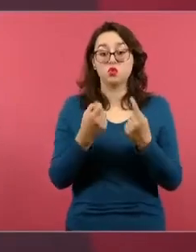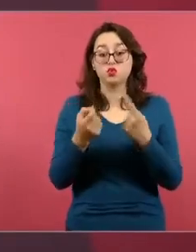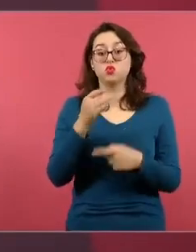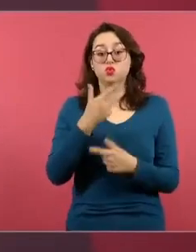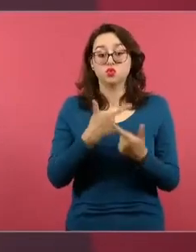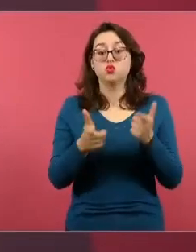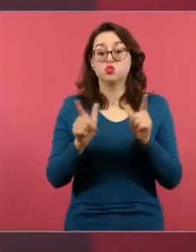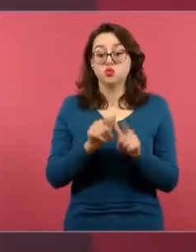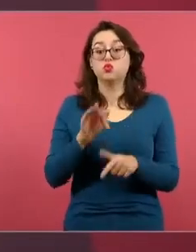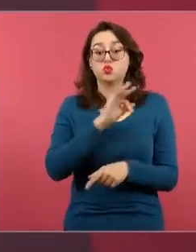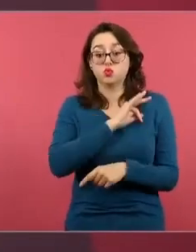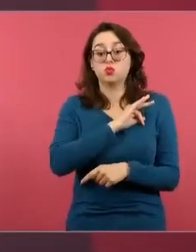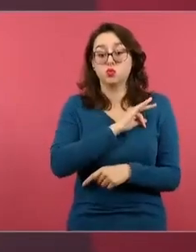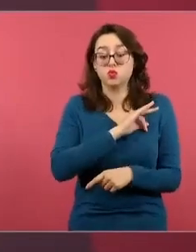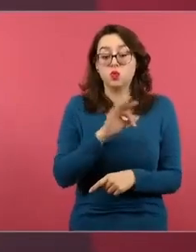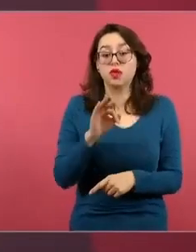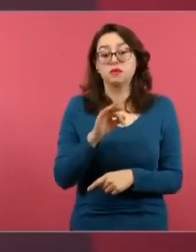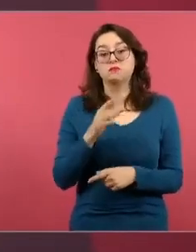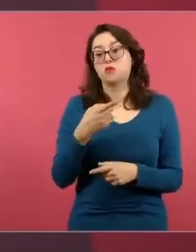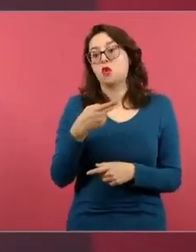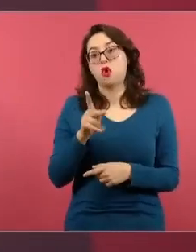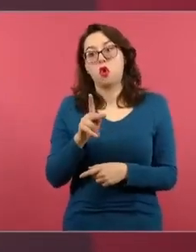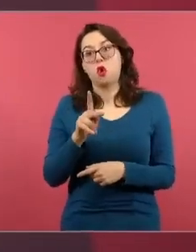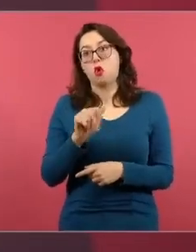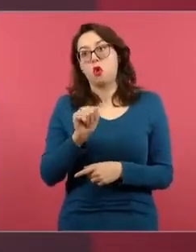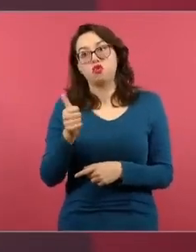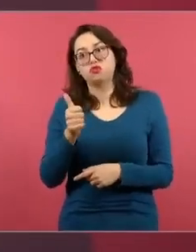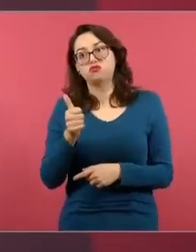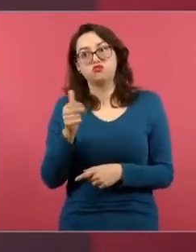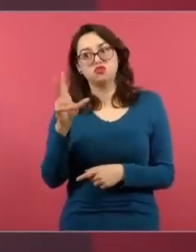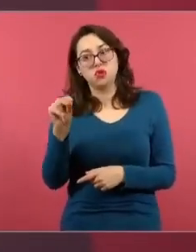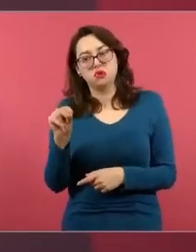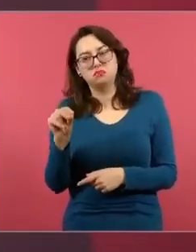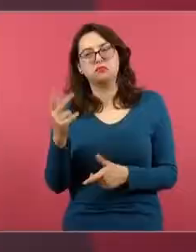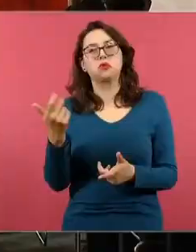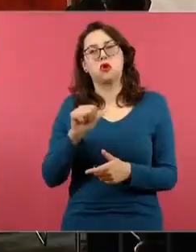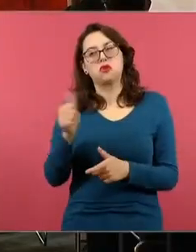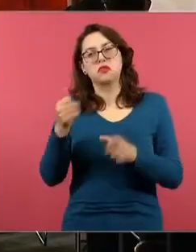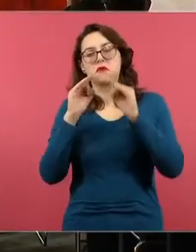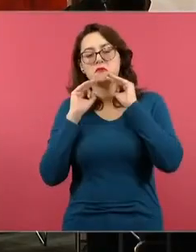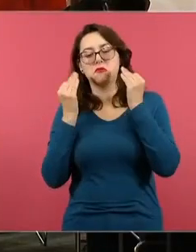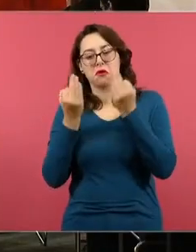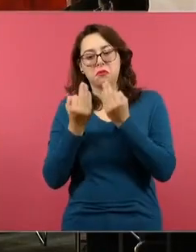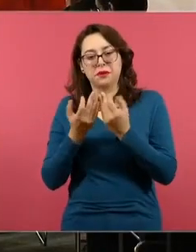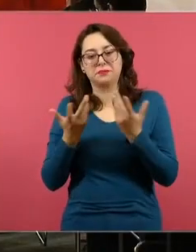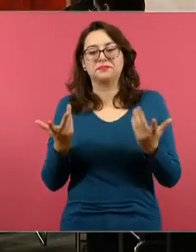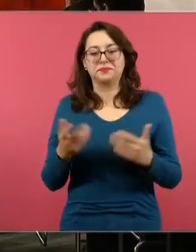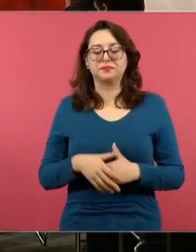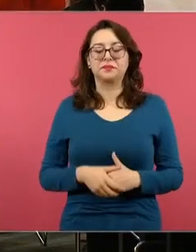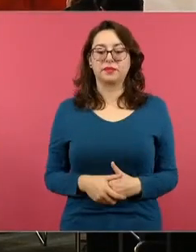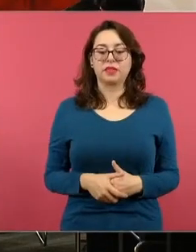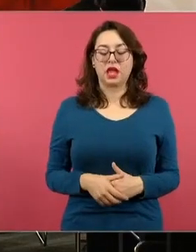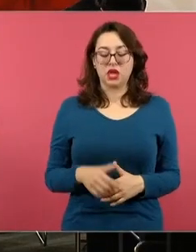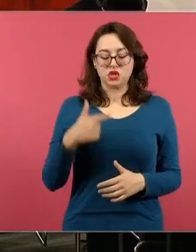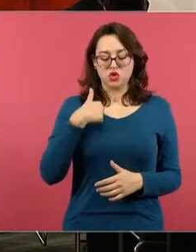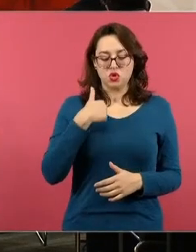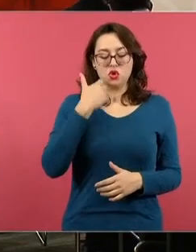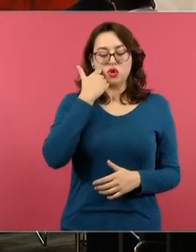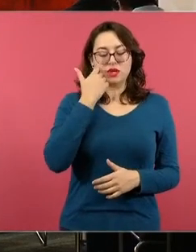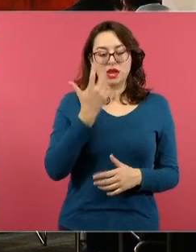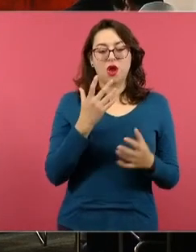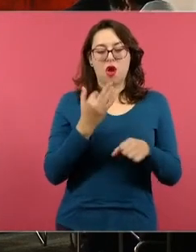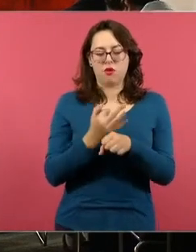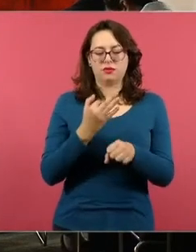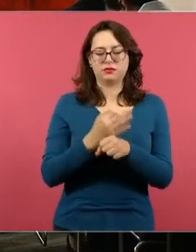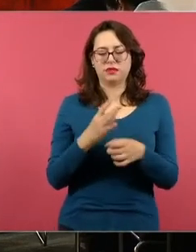o combinarlo con algún otro proyecto yo aquí quisiera poner mucho énfasis algo que dijo Díaz Barriga y es el tema